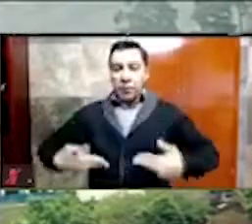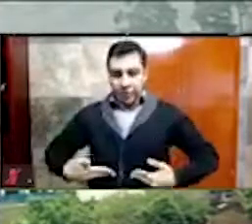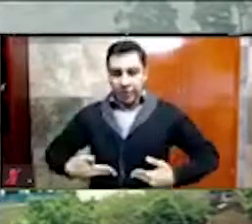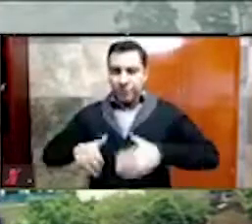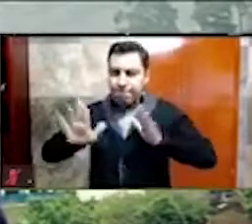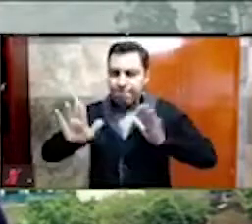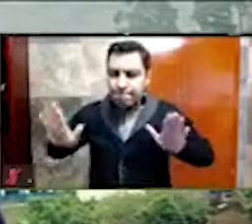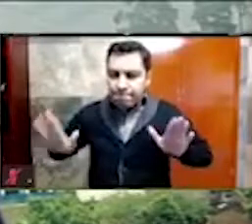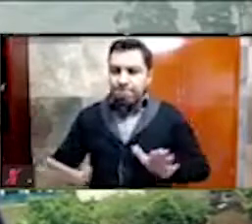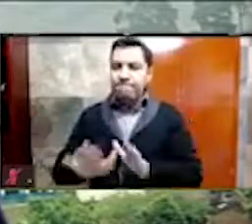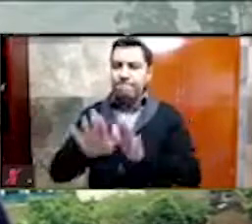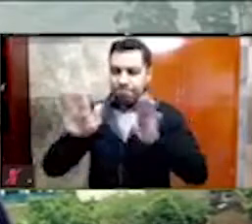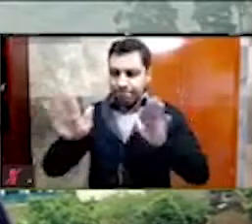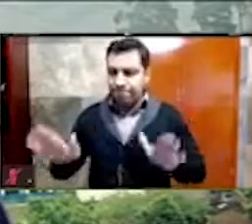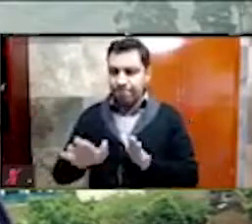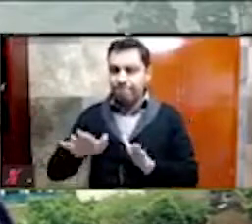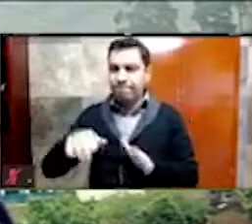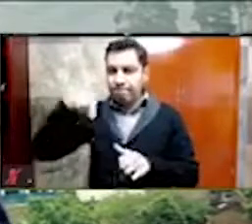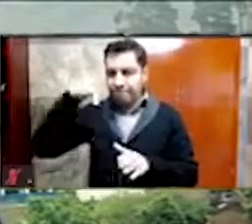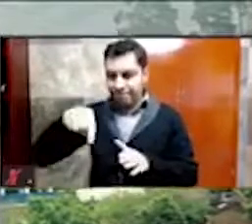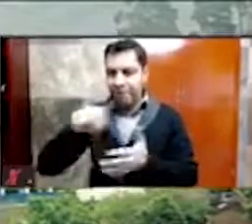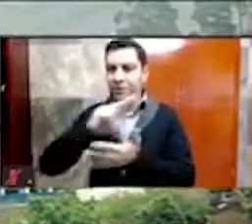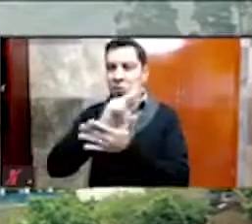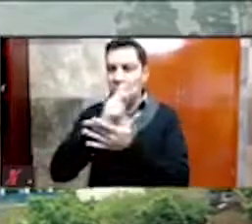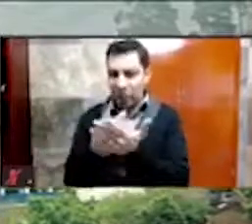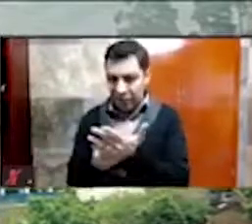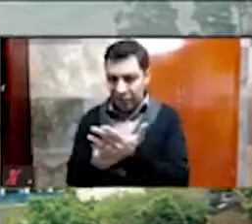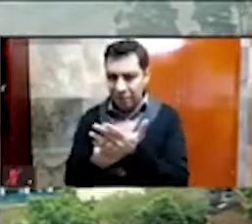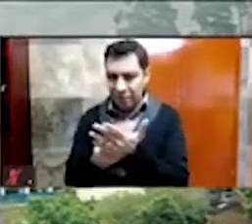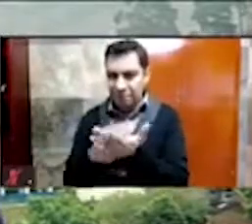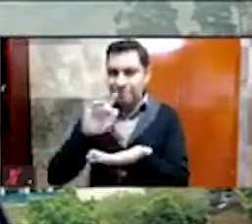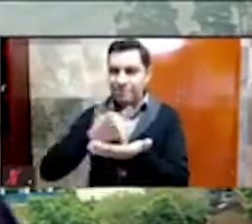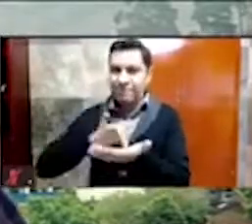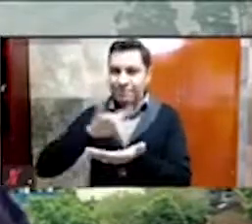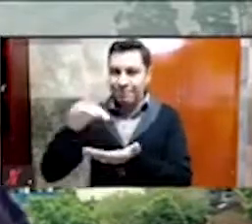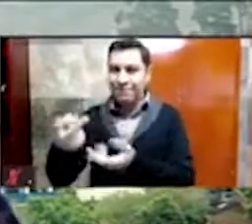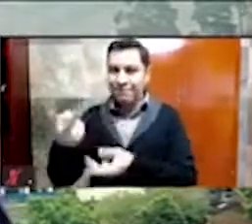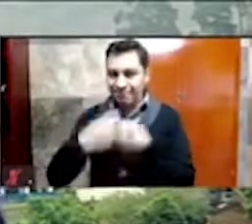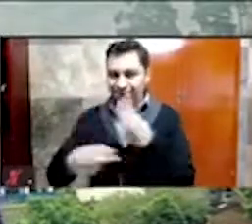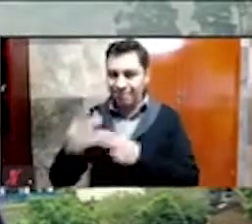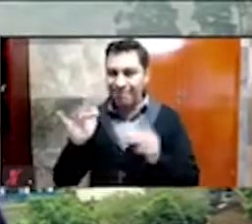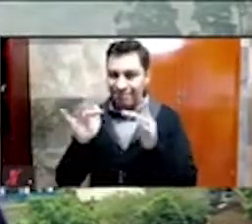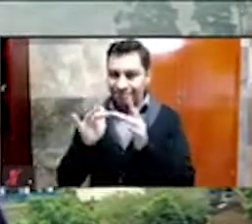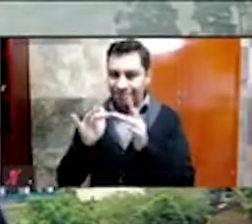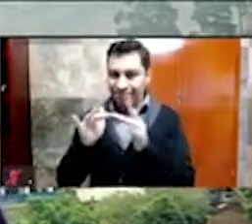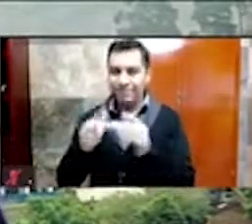sistema de humanidades. Gracias doctora Valencia, es un gusto tenerla con nosotros este día.